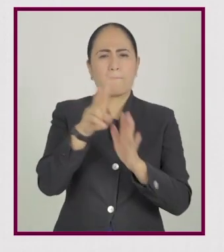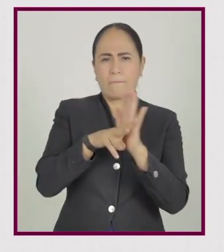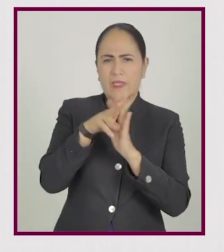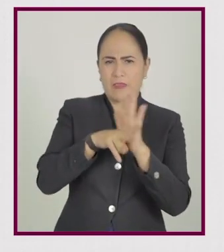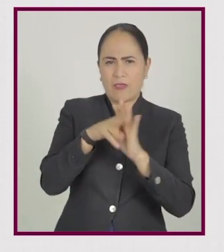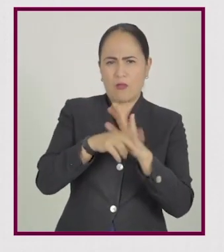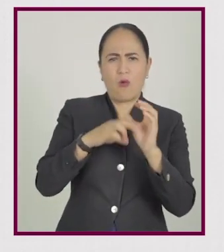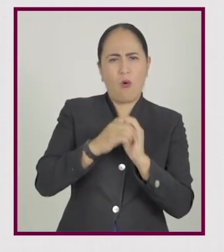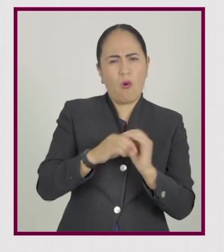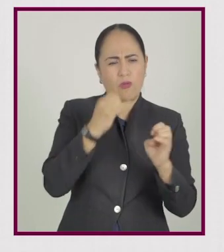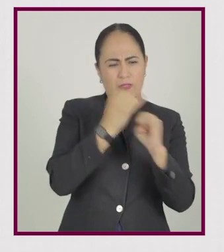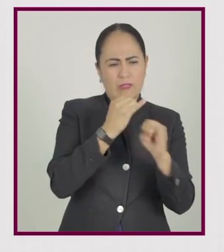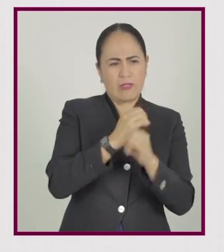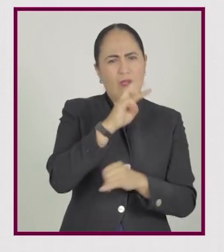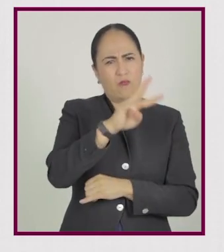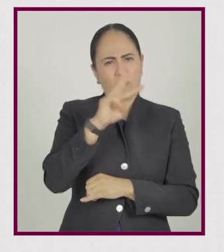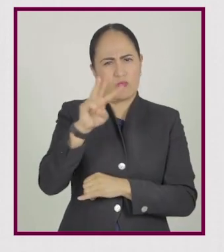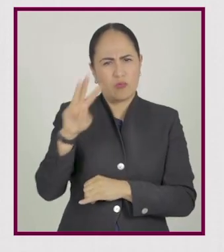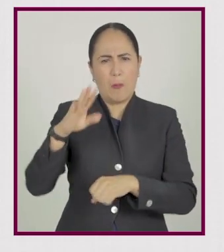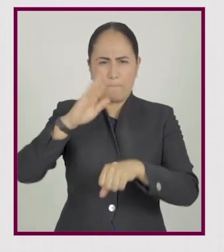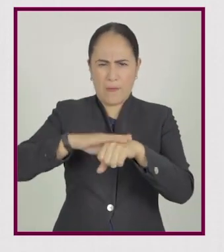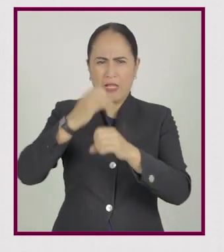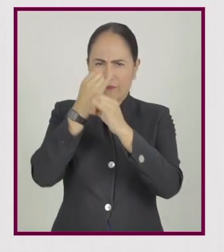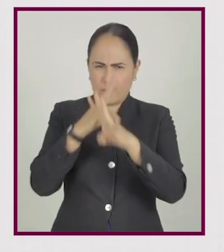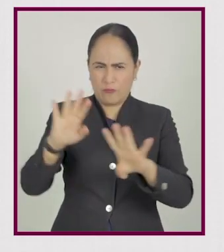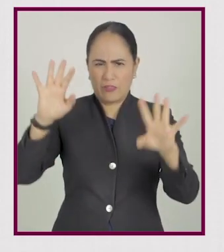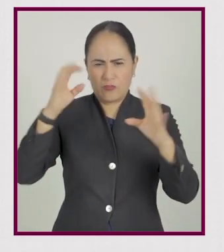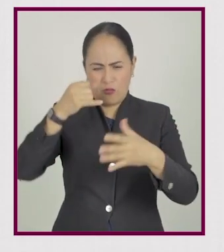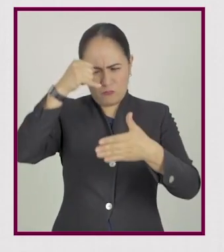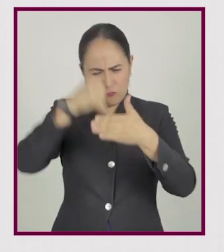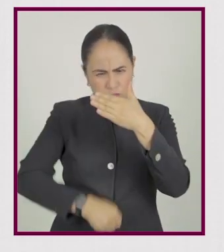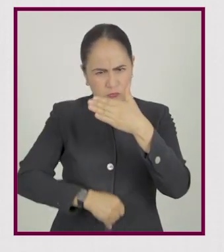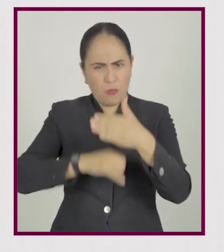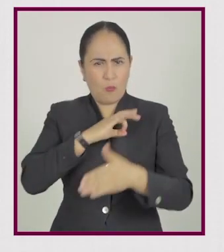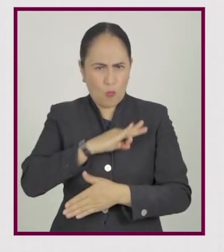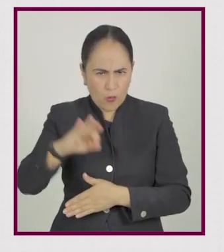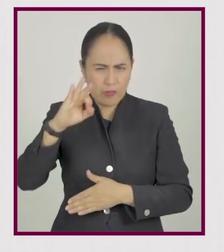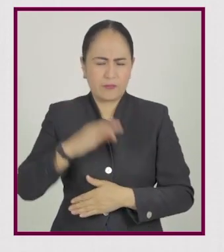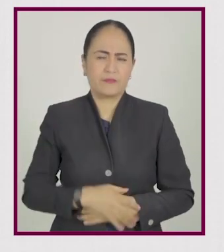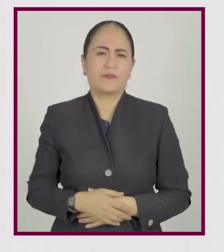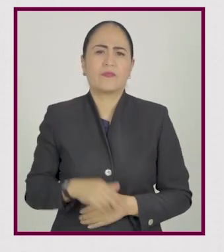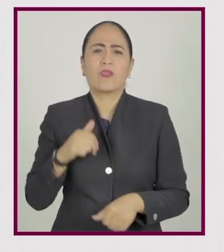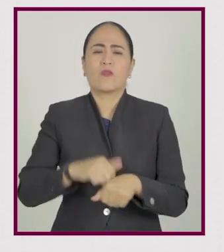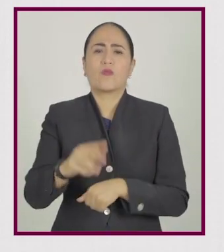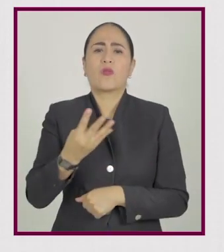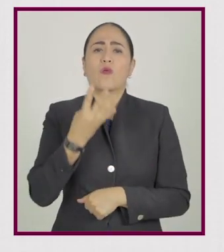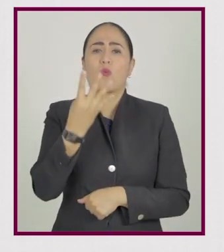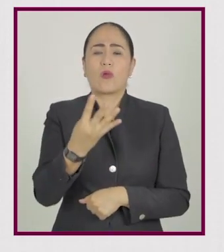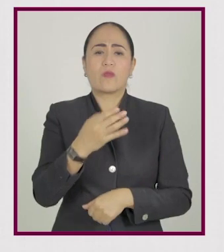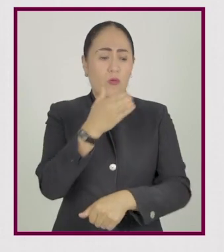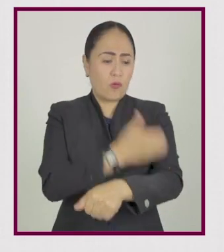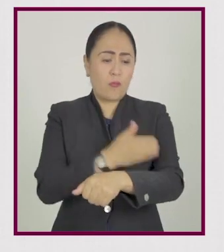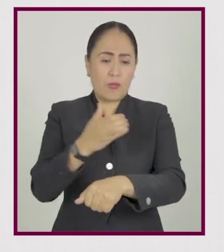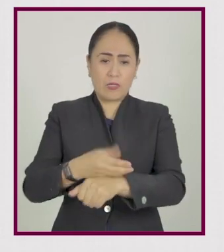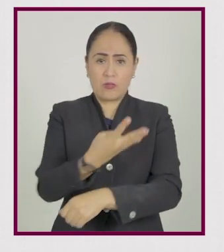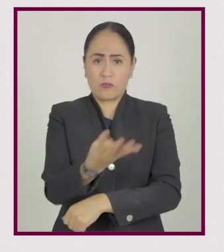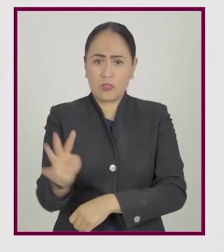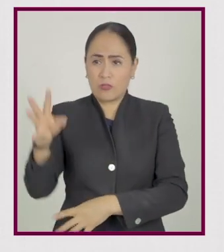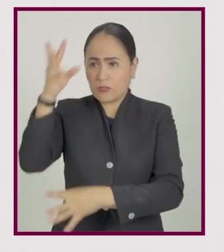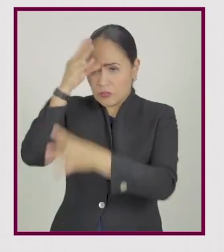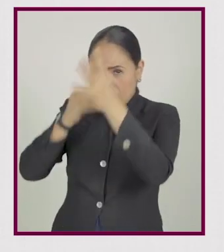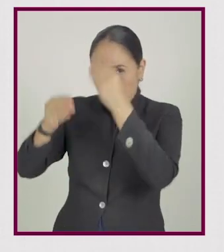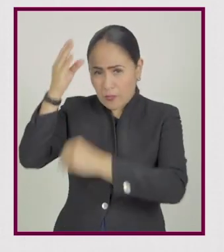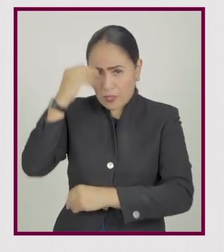o páginas de internet que te complementen la información vista en clase. 4. Aprende de tus